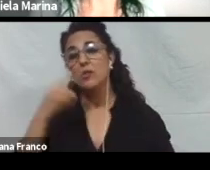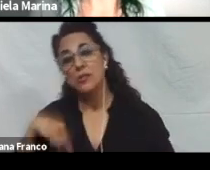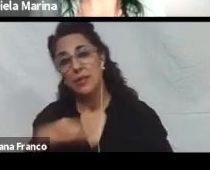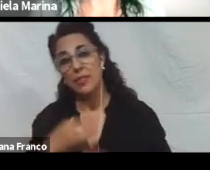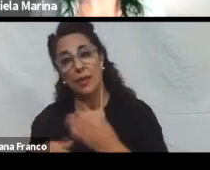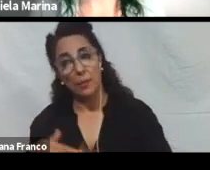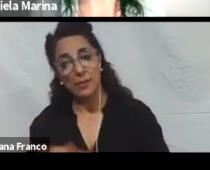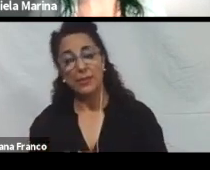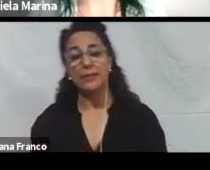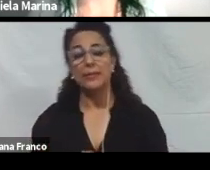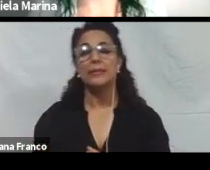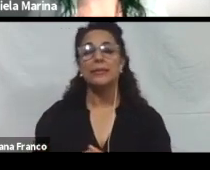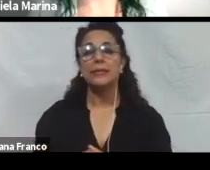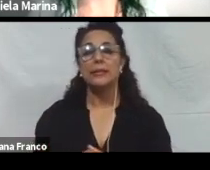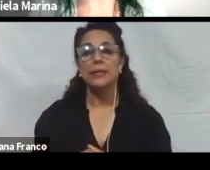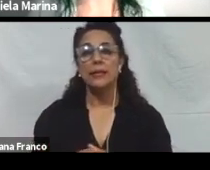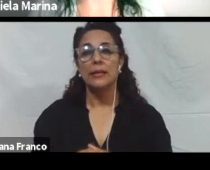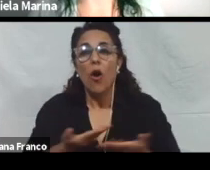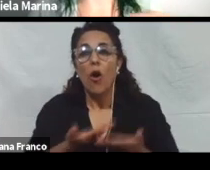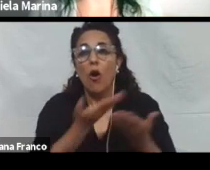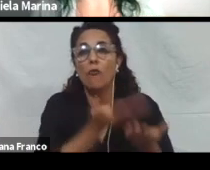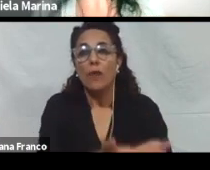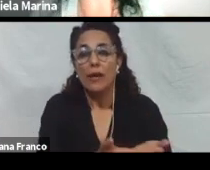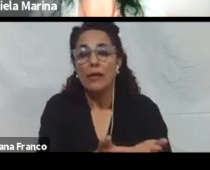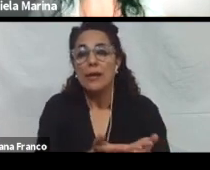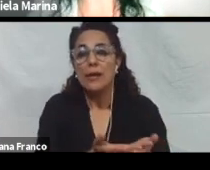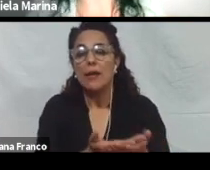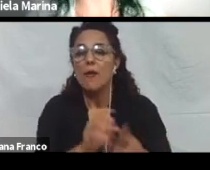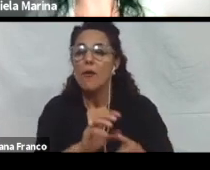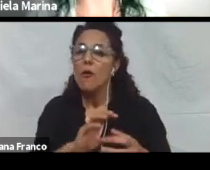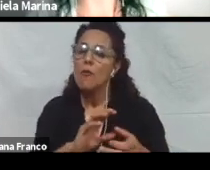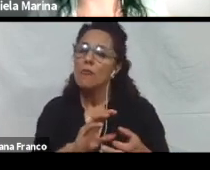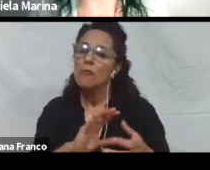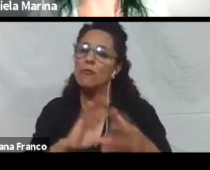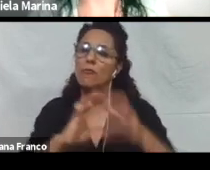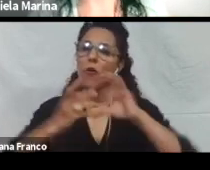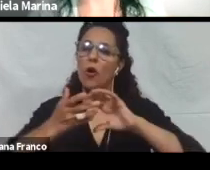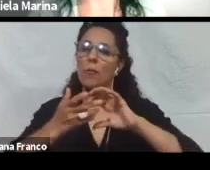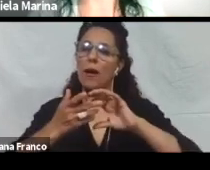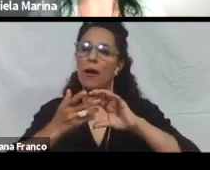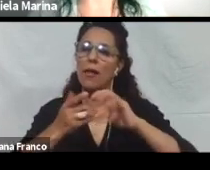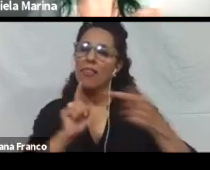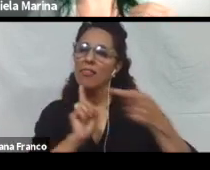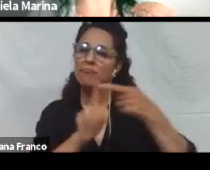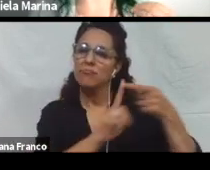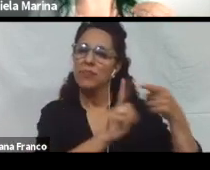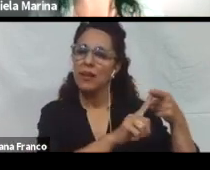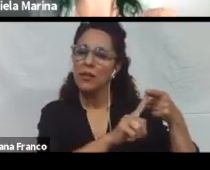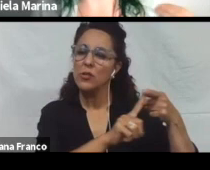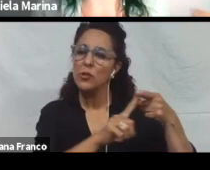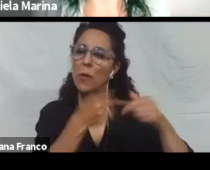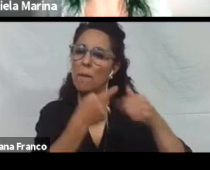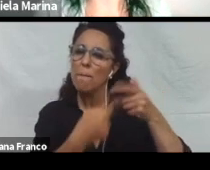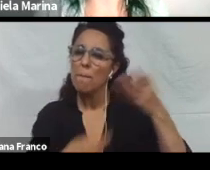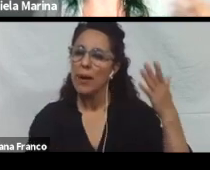Ofrecer diferentes medios de navegación, es decir, diferentes formas de interactuar con los materiales. Por ejemplo, un estudiante